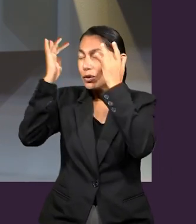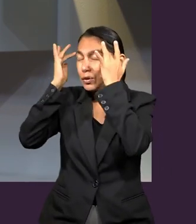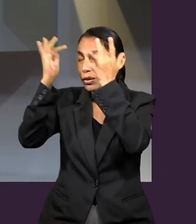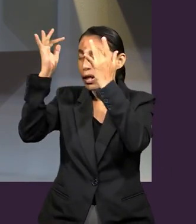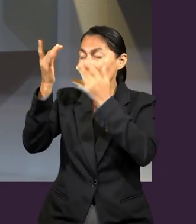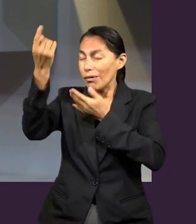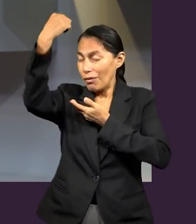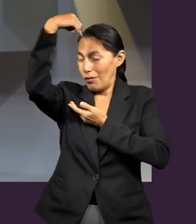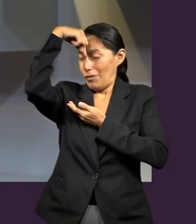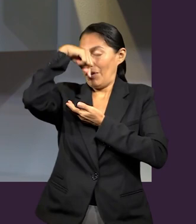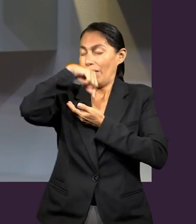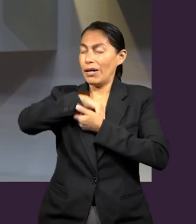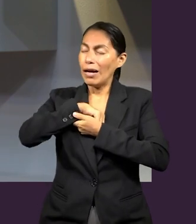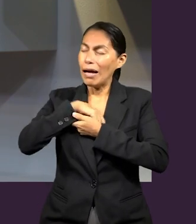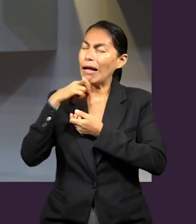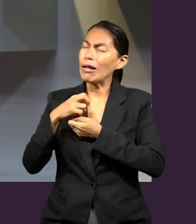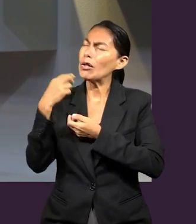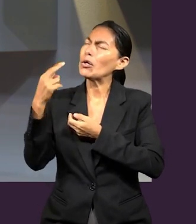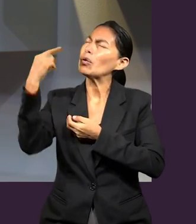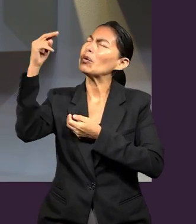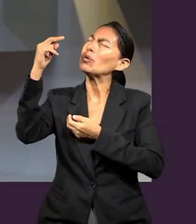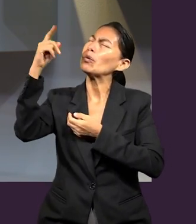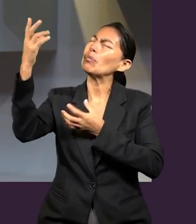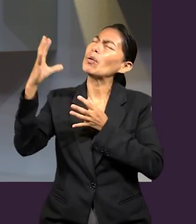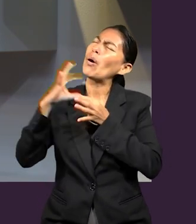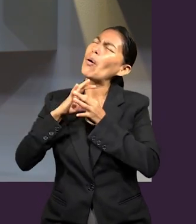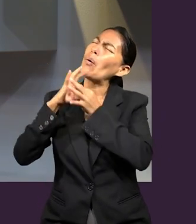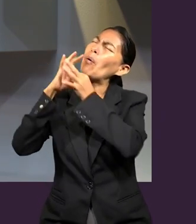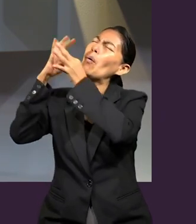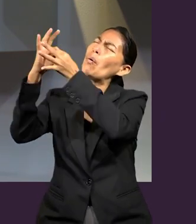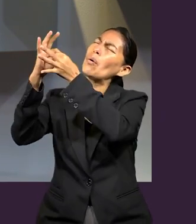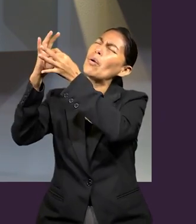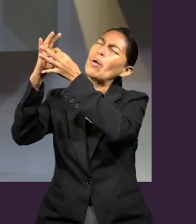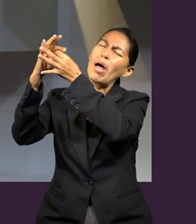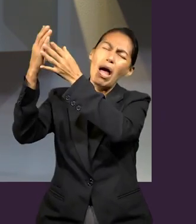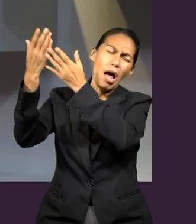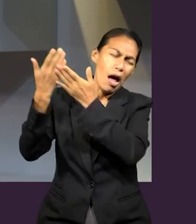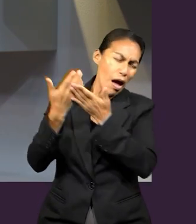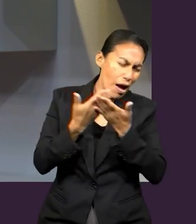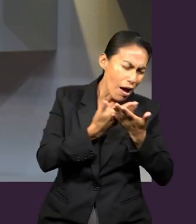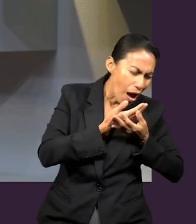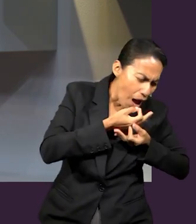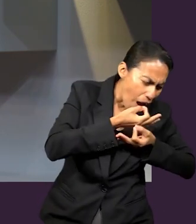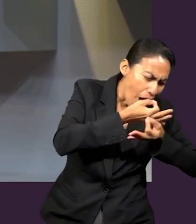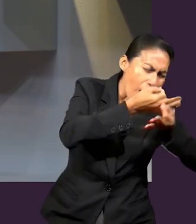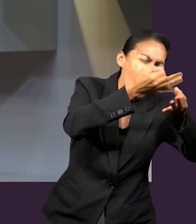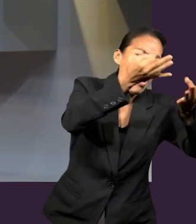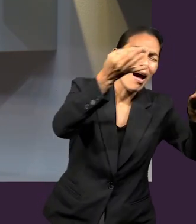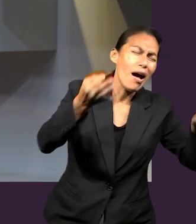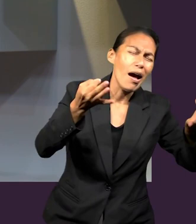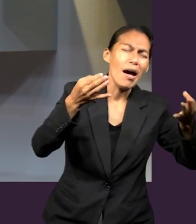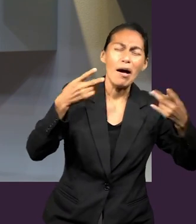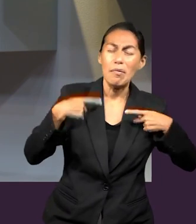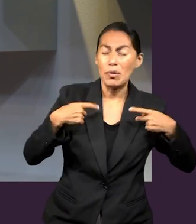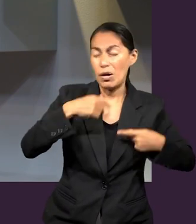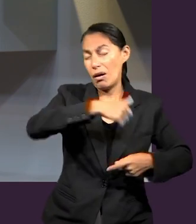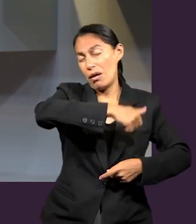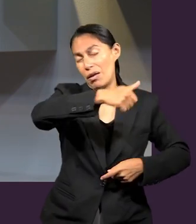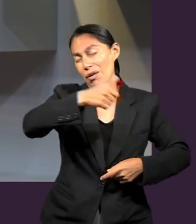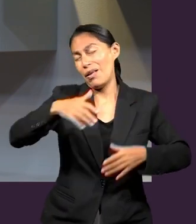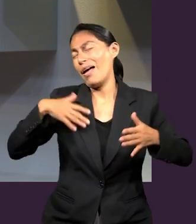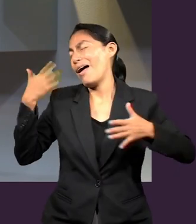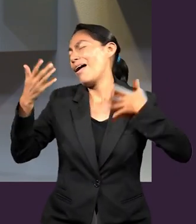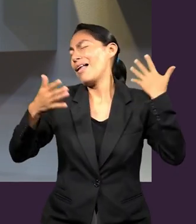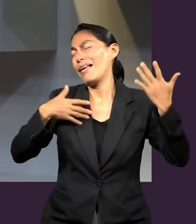ser usada en tu nombre para que otras personas también te conozcan a ti. Y entre tanto que tú vienes, cada uno de nosotros